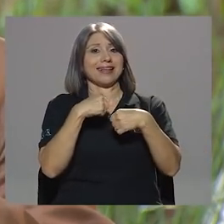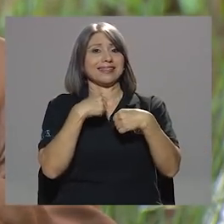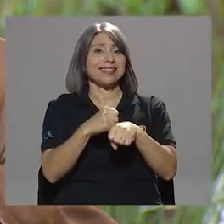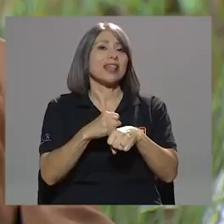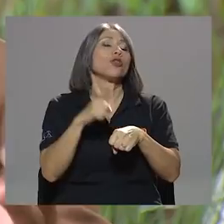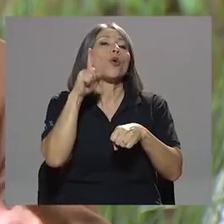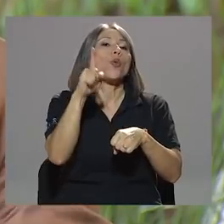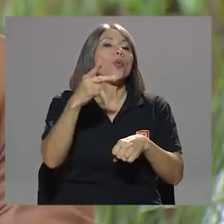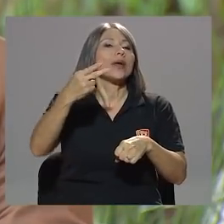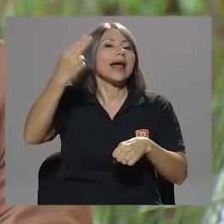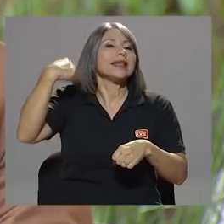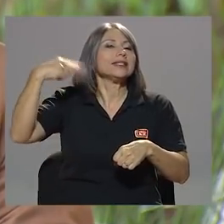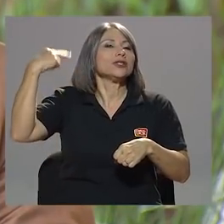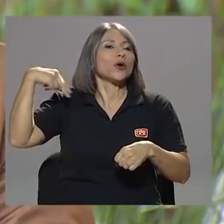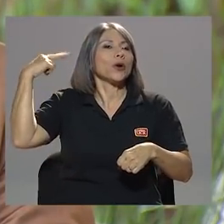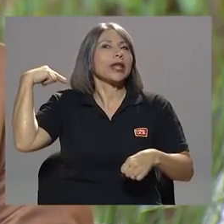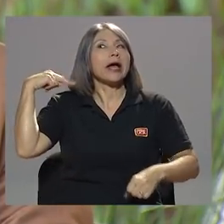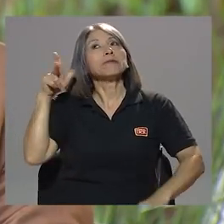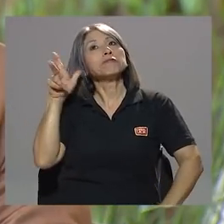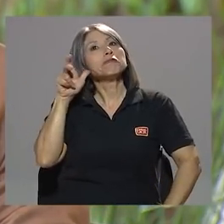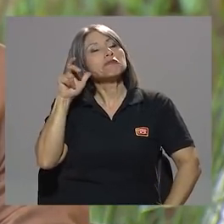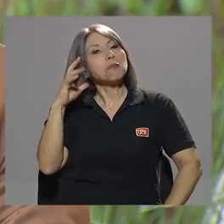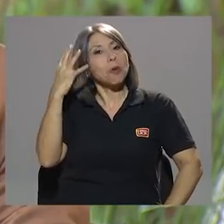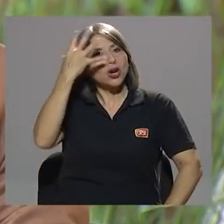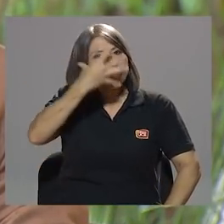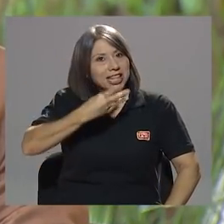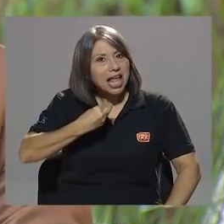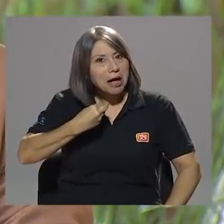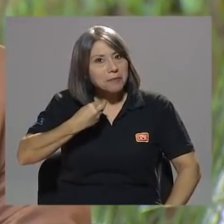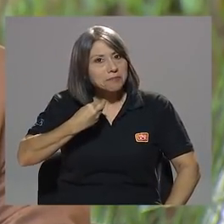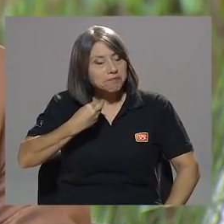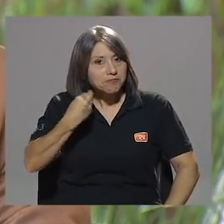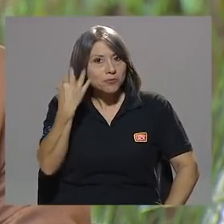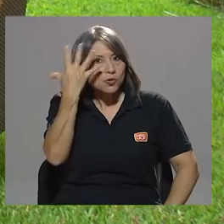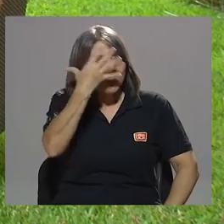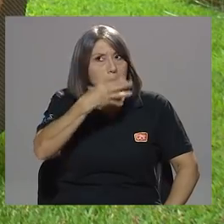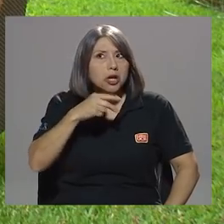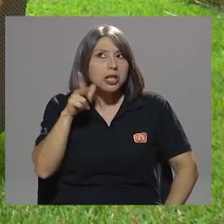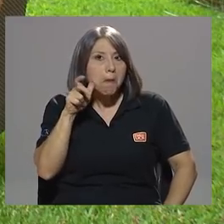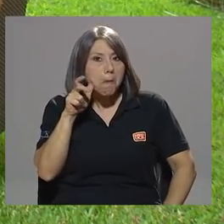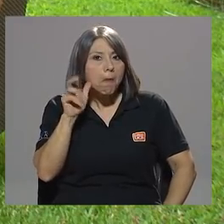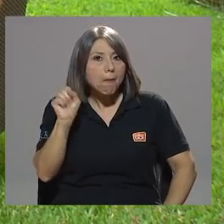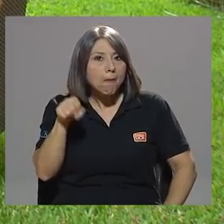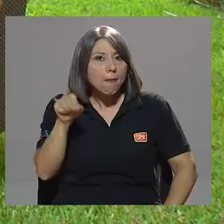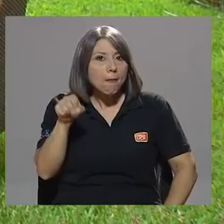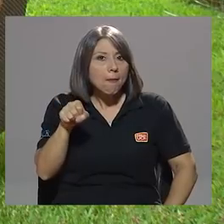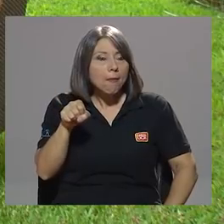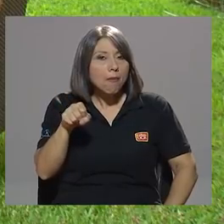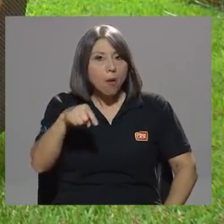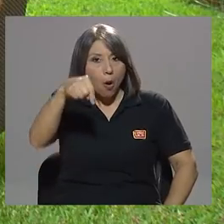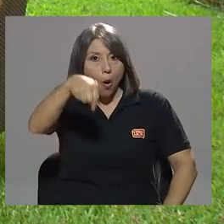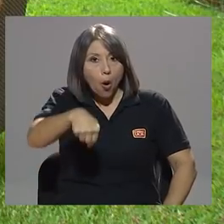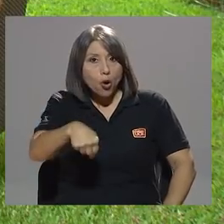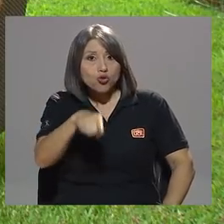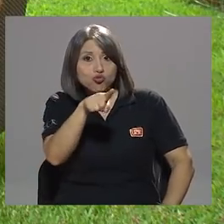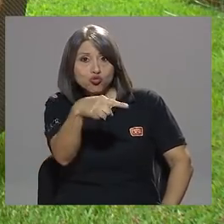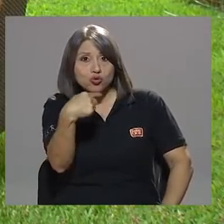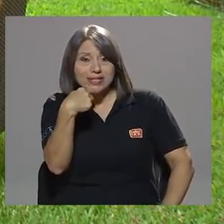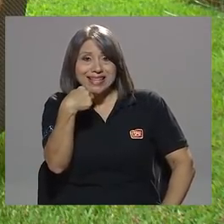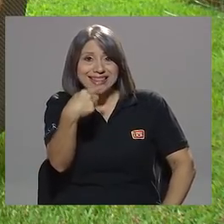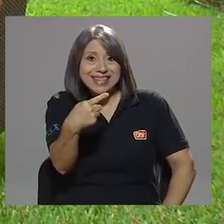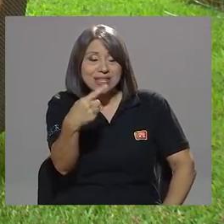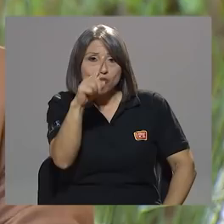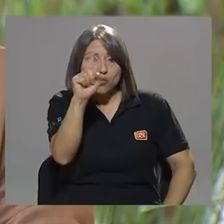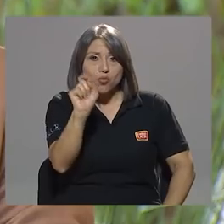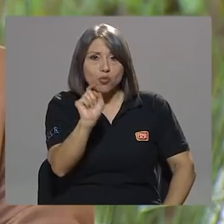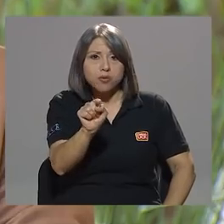una historia, suena bonita, suena linda. Y hoy usted acaba de hacer una